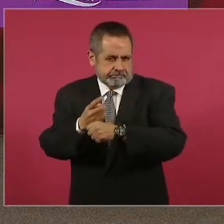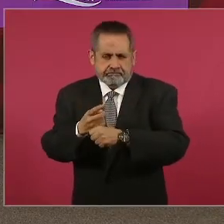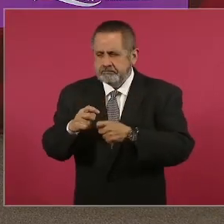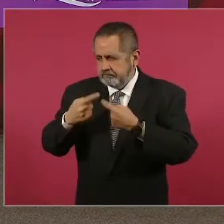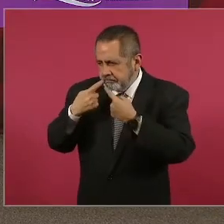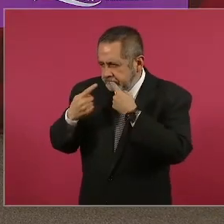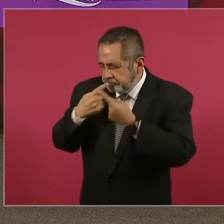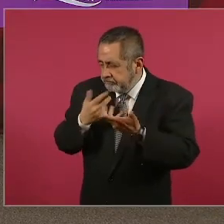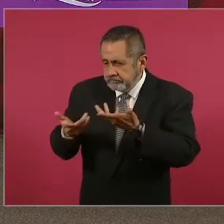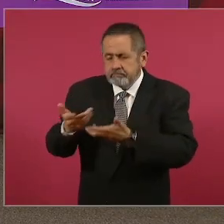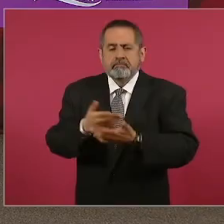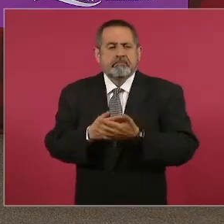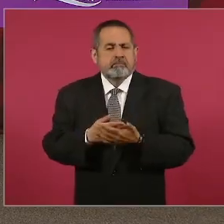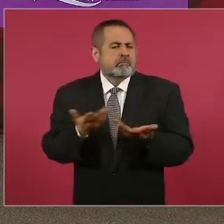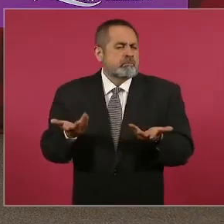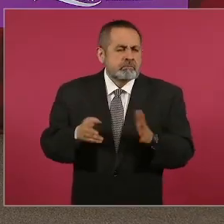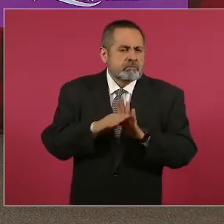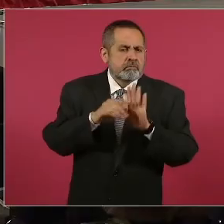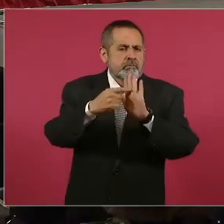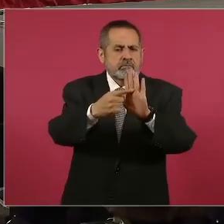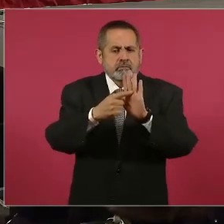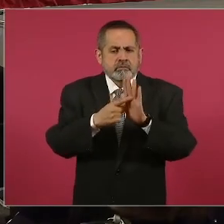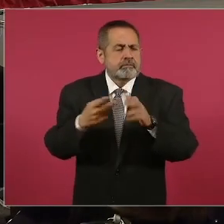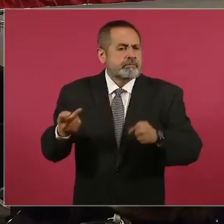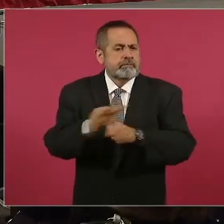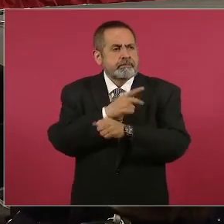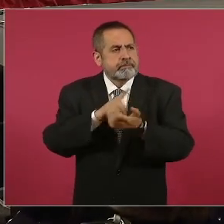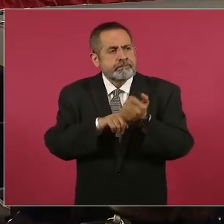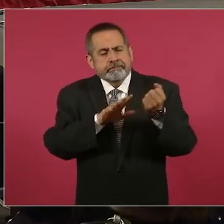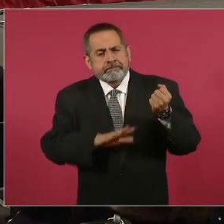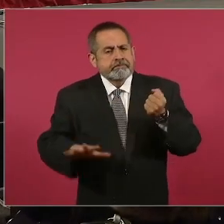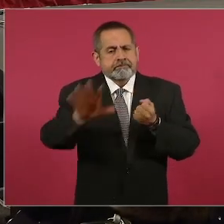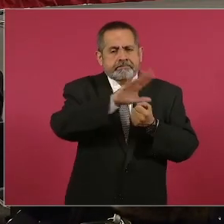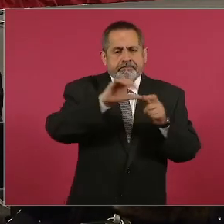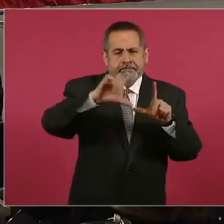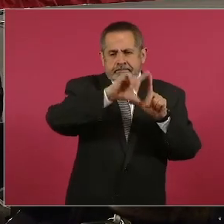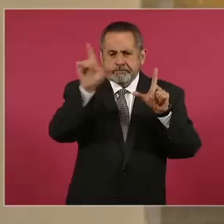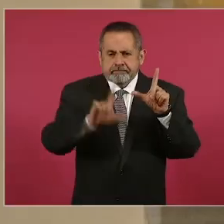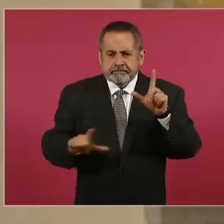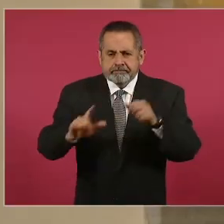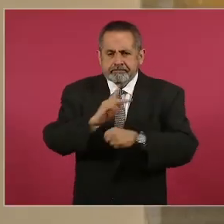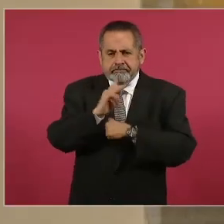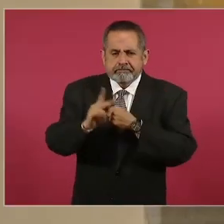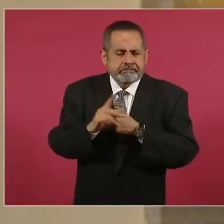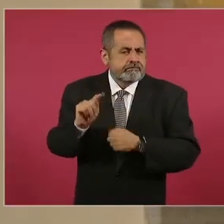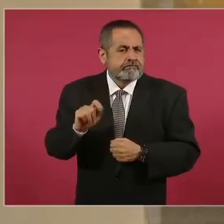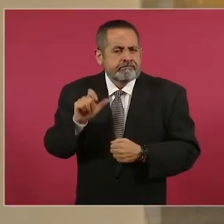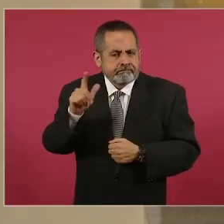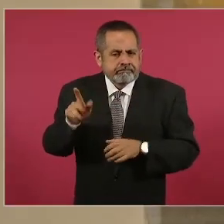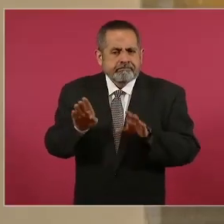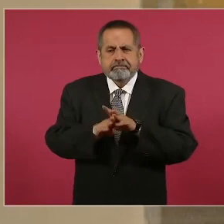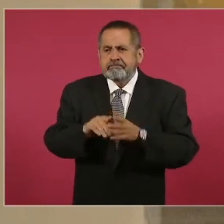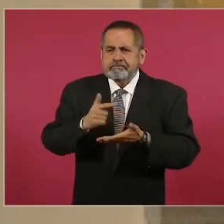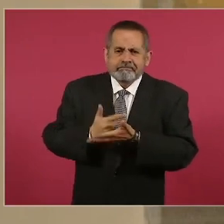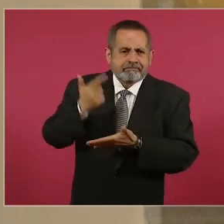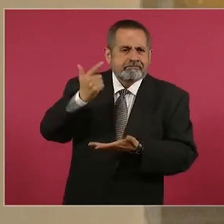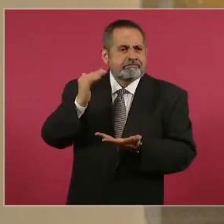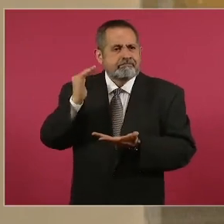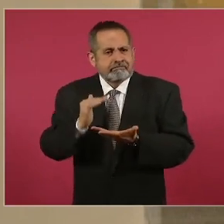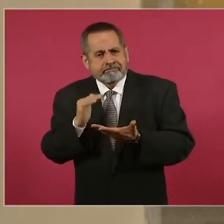presentaremos cómo va la incidencia delictiva de nuestro país, cuál es la evaluación que se hace